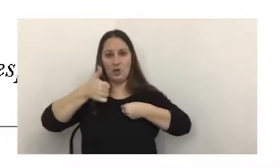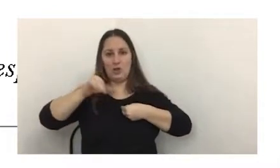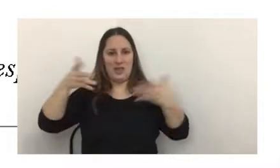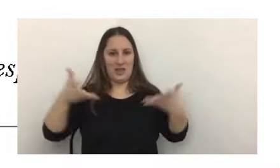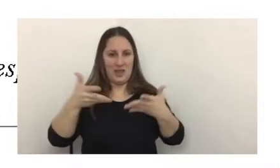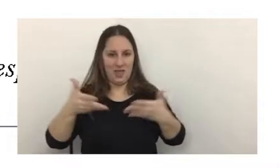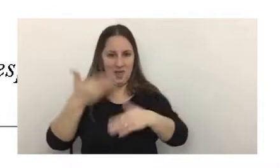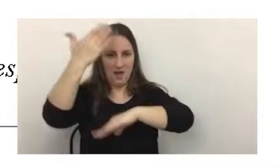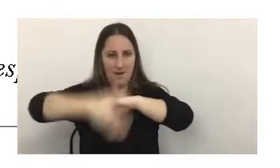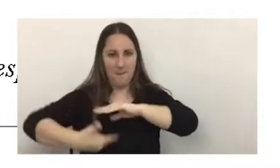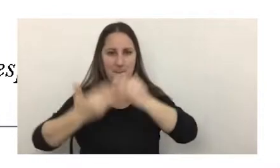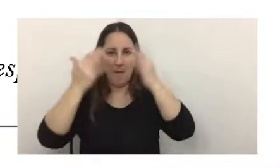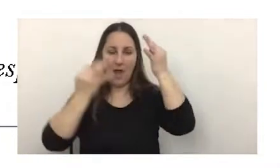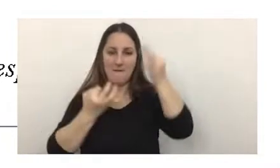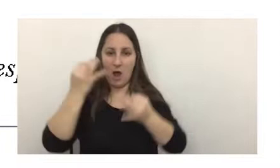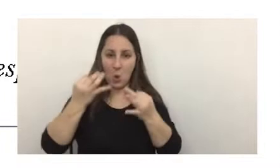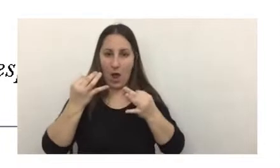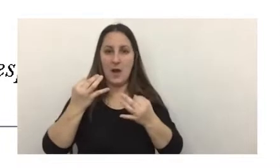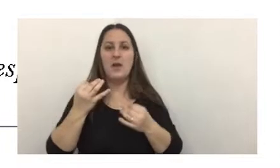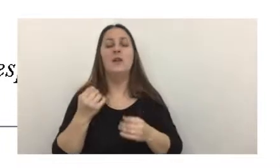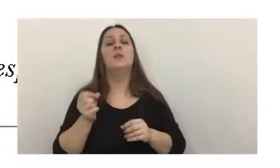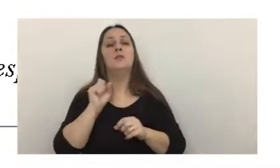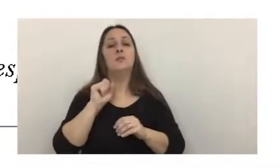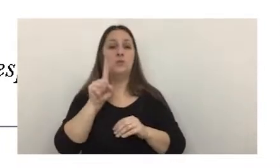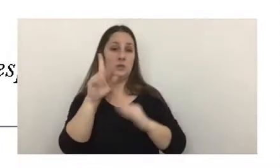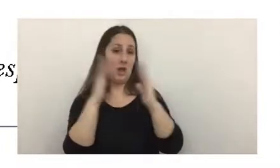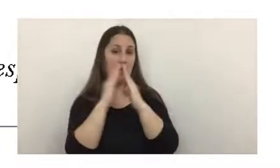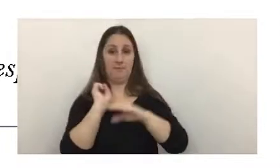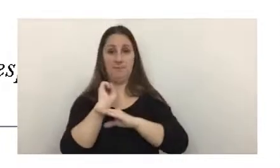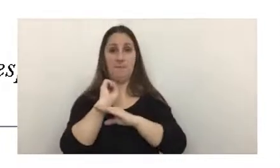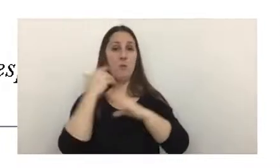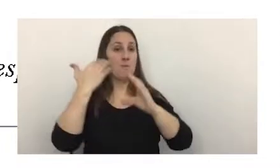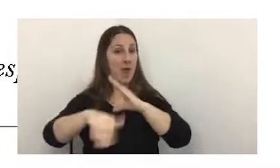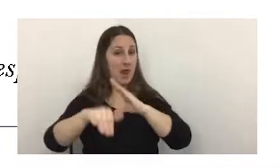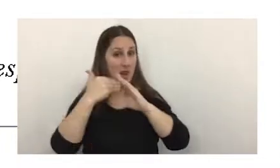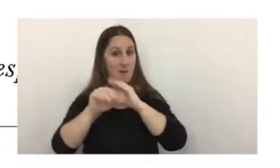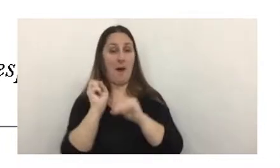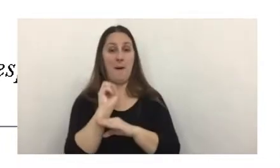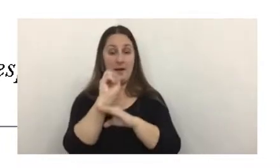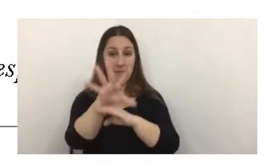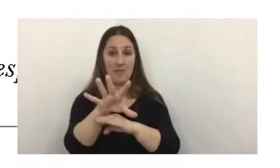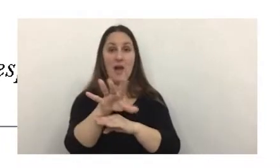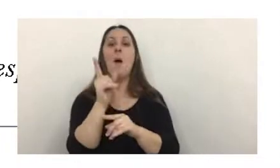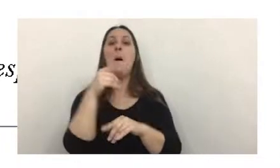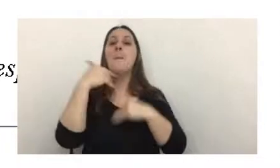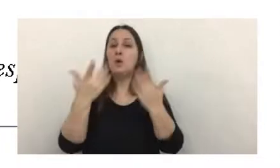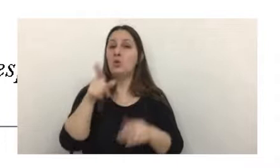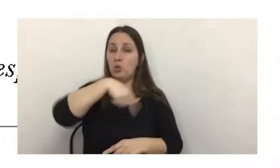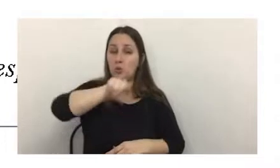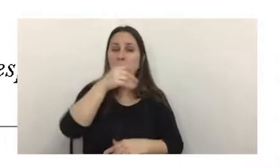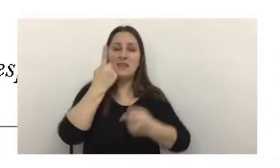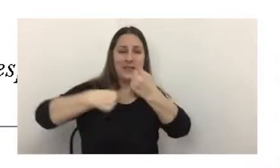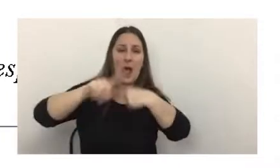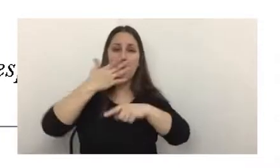por mayor información lo van a recibir en el domicilio fiscal electrónico, por eso, cuando ustedes presentan cualquier